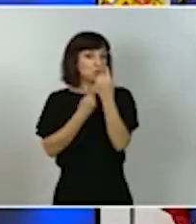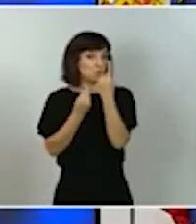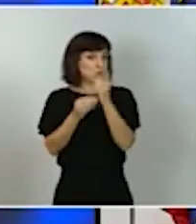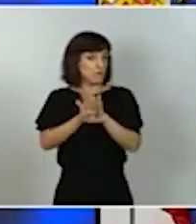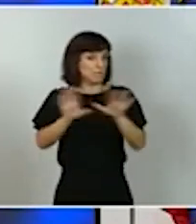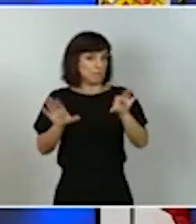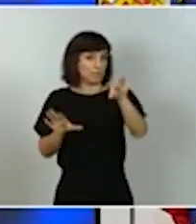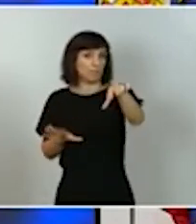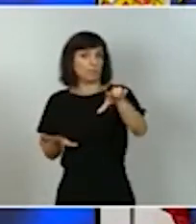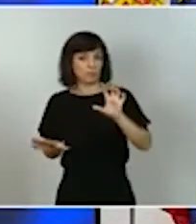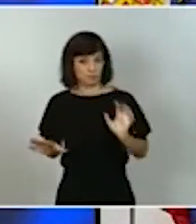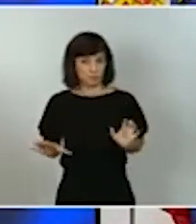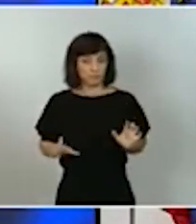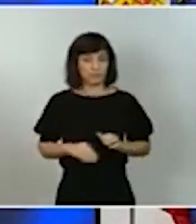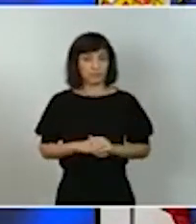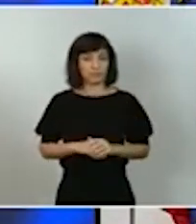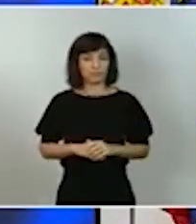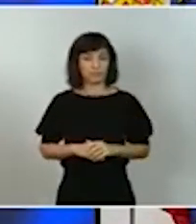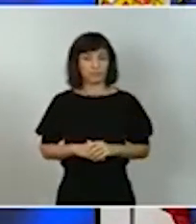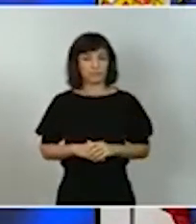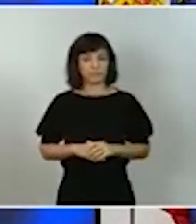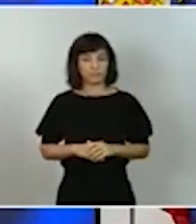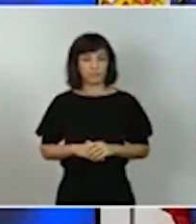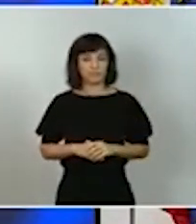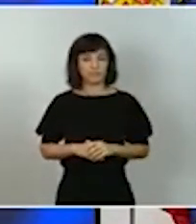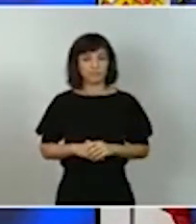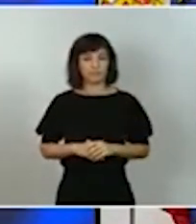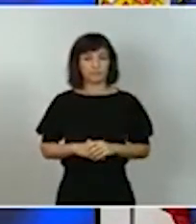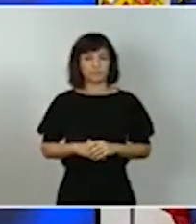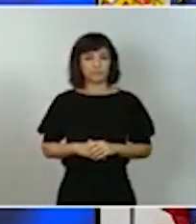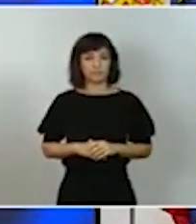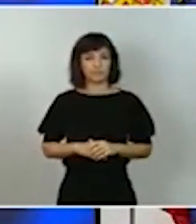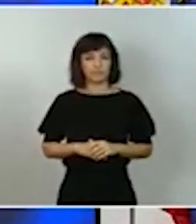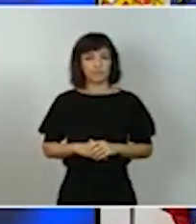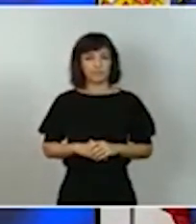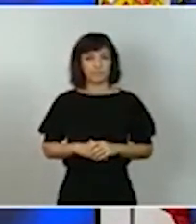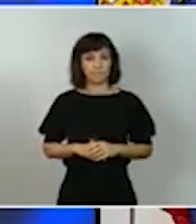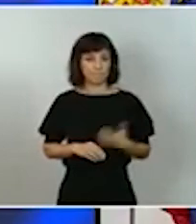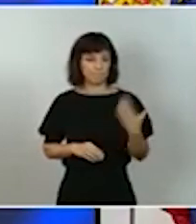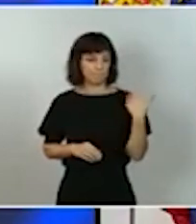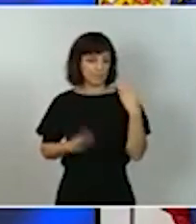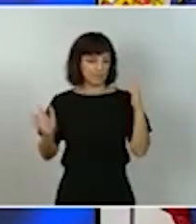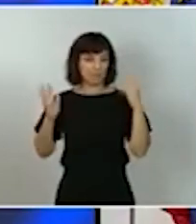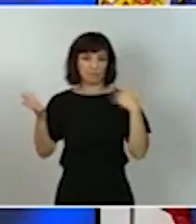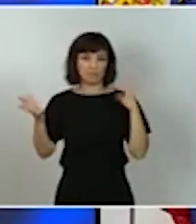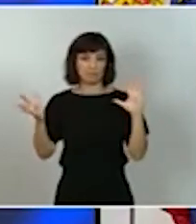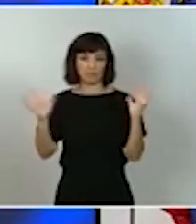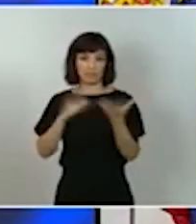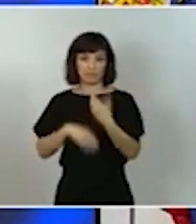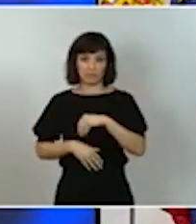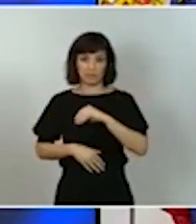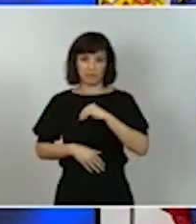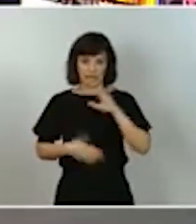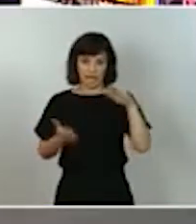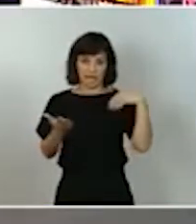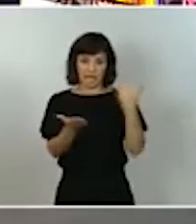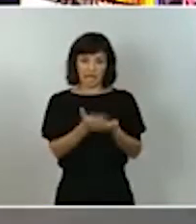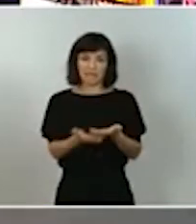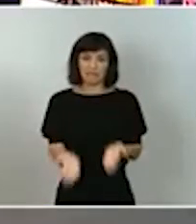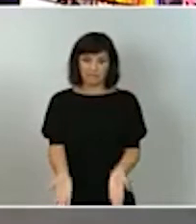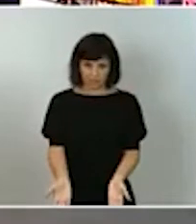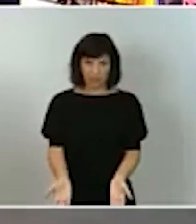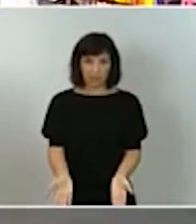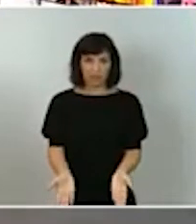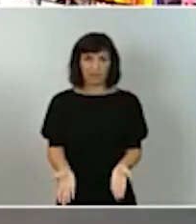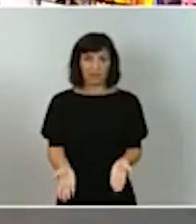nunca nunca al menos desde los tiempos de la transición nuestro país ha necesitado tanto la